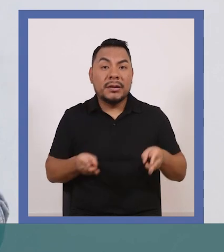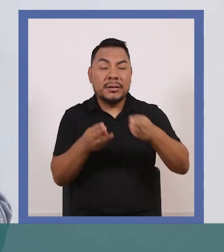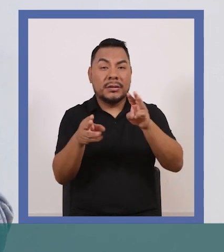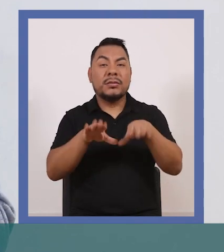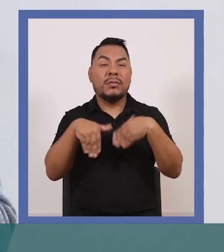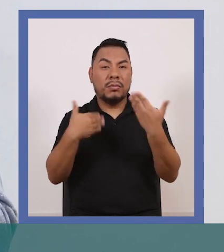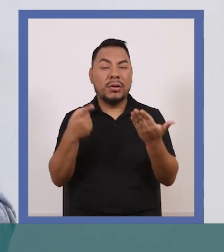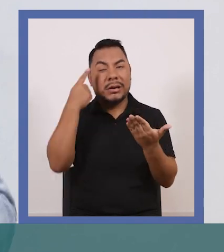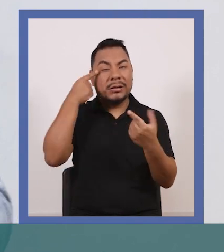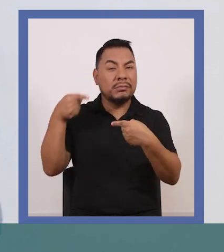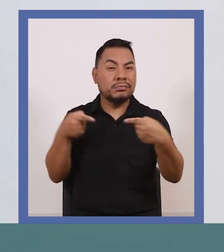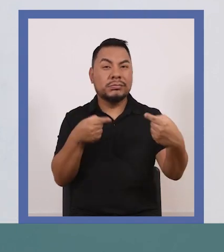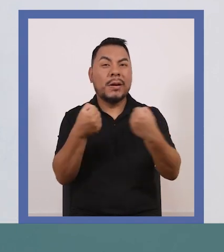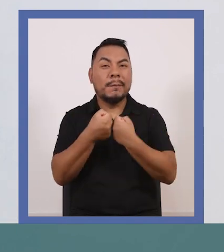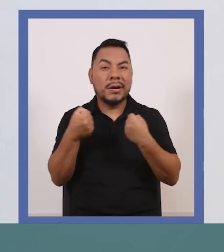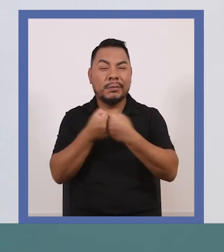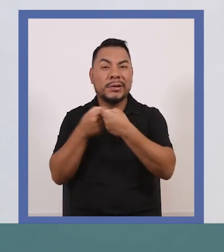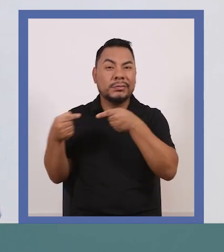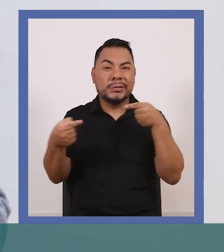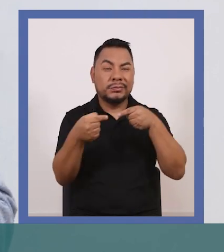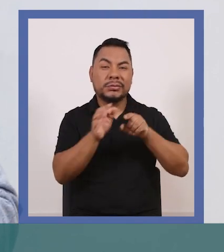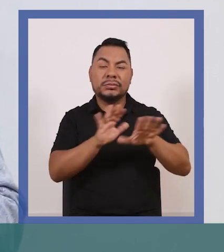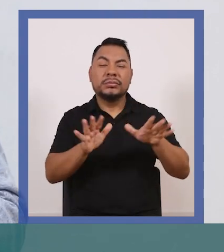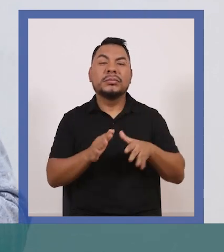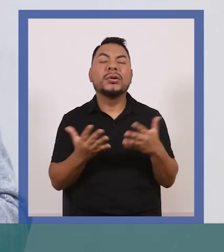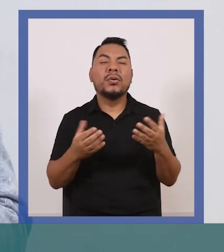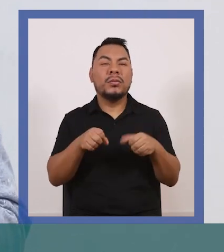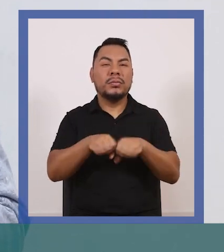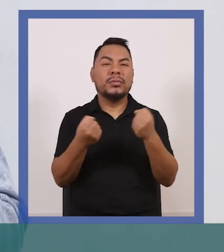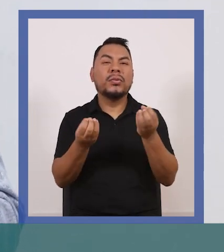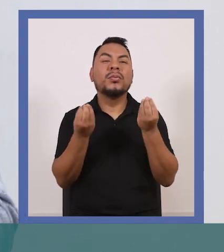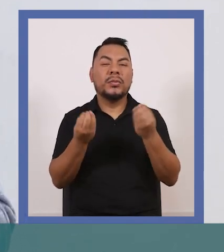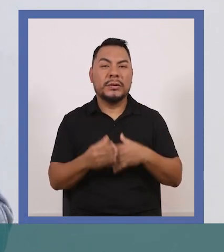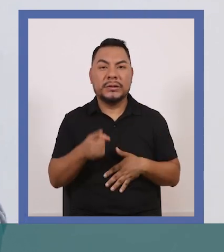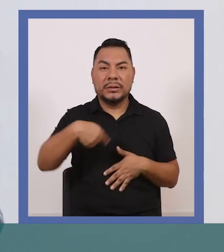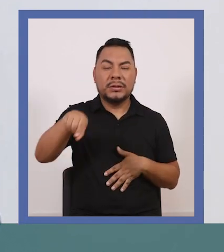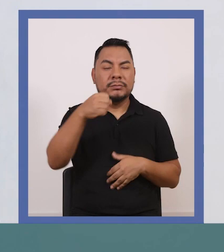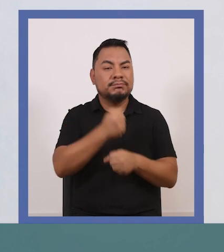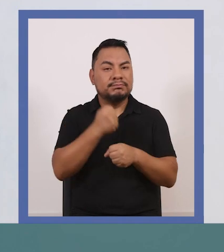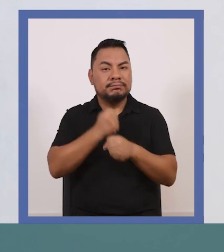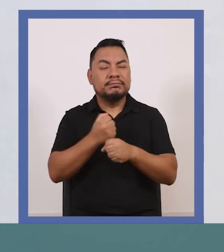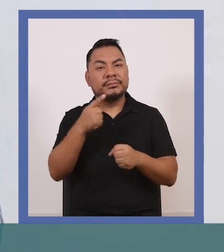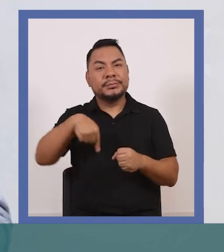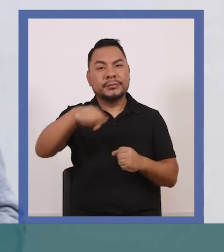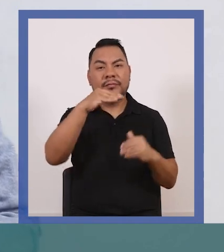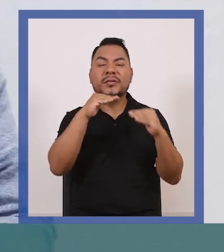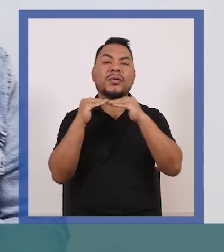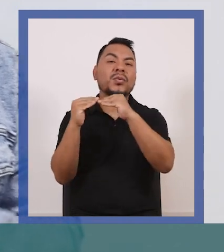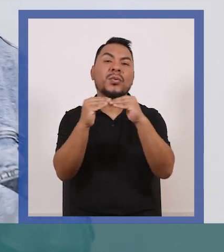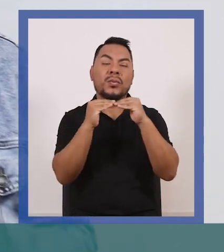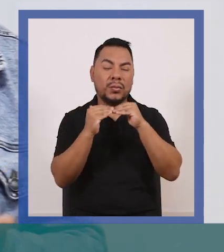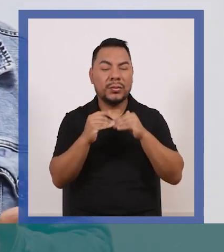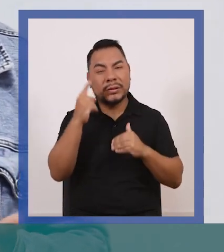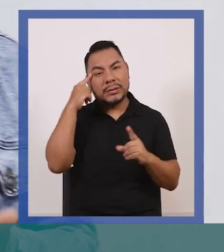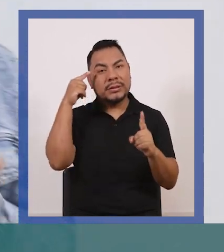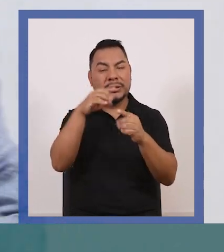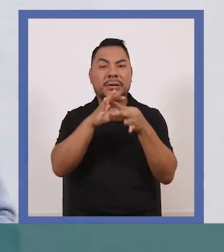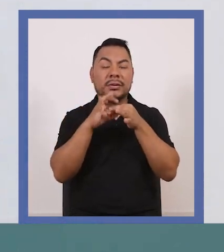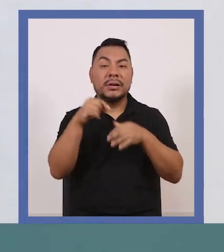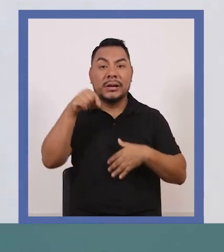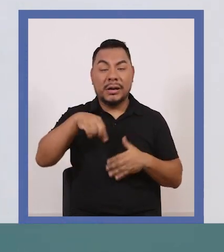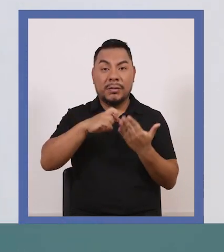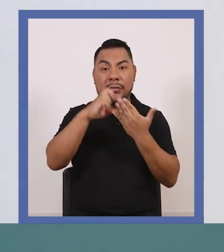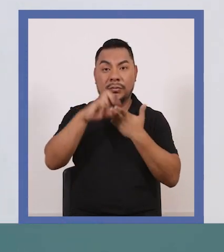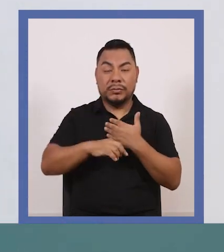eliminar la posibilidad de enfrentamientos, de pugnas, es justamente trabajando sólidamente la idea de la igualdad que es justamente lo que